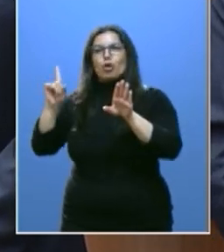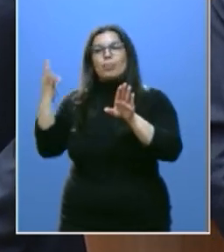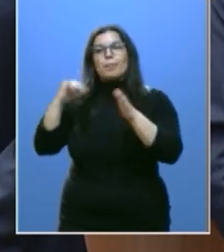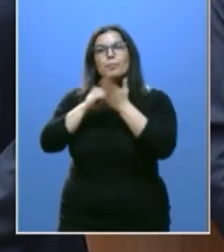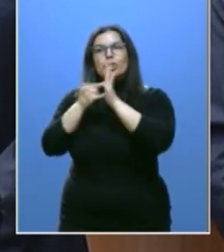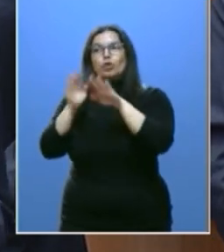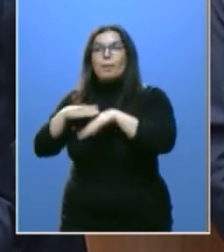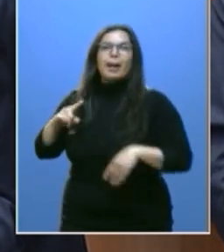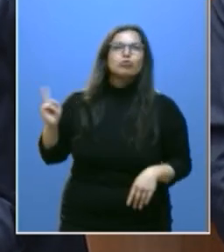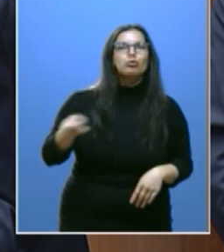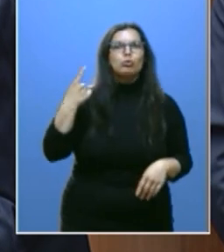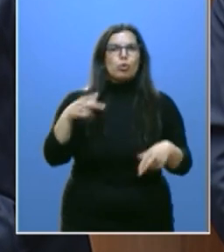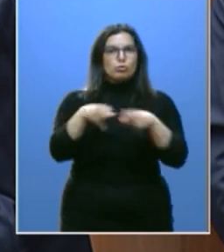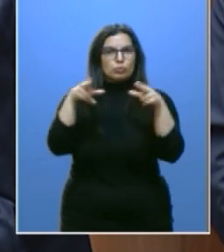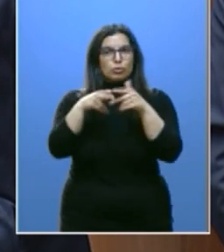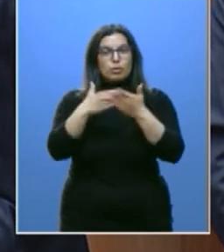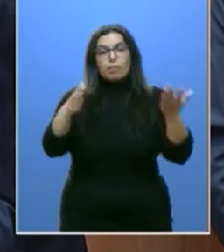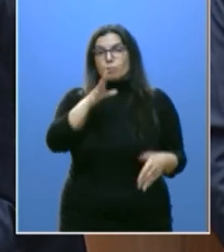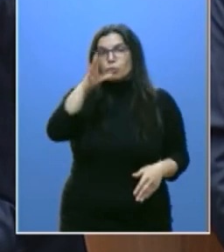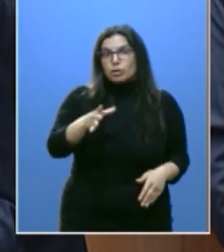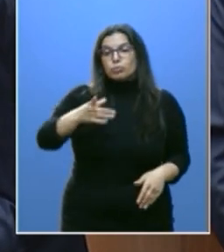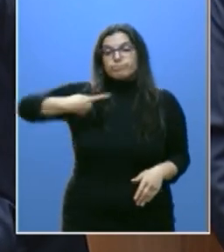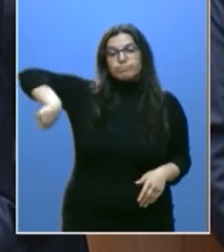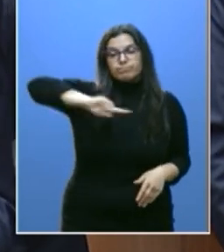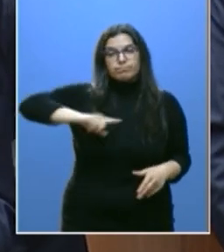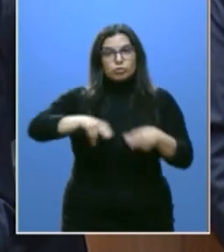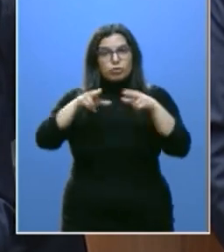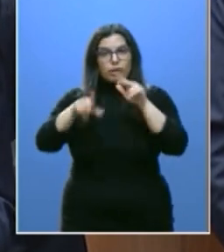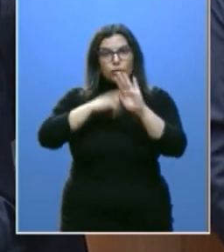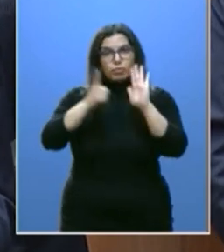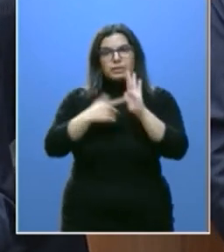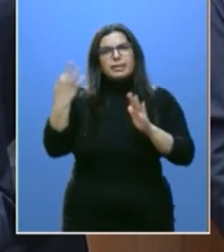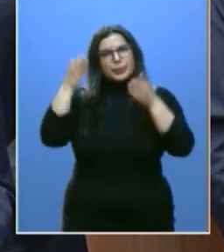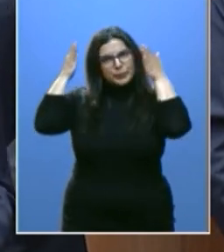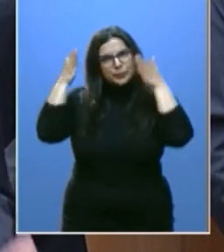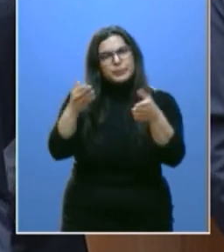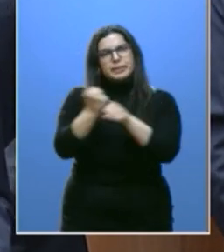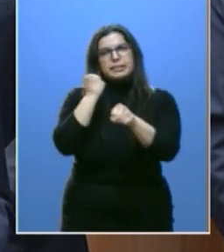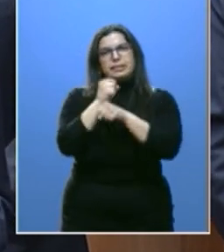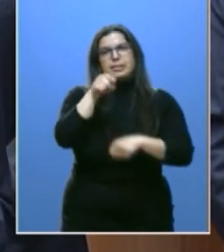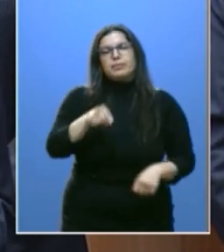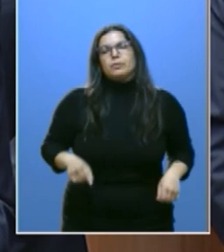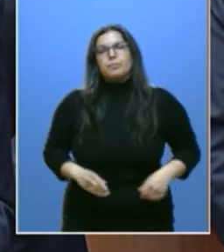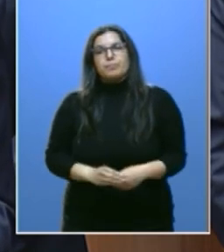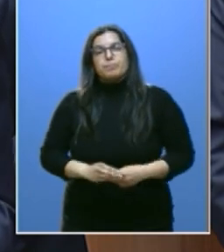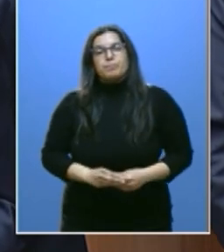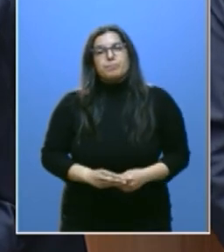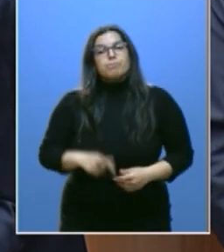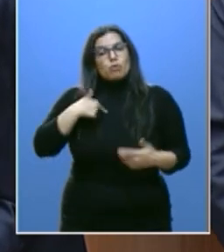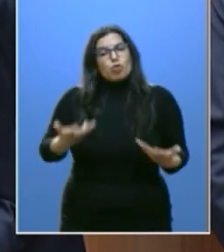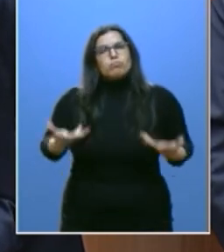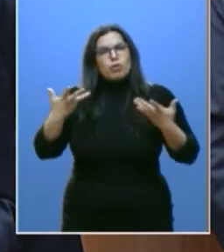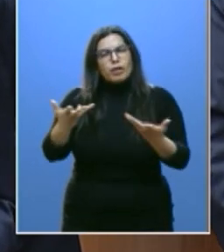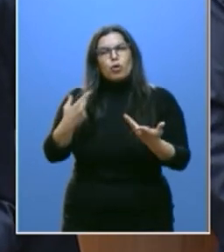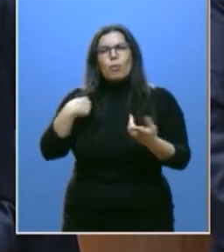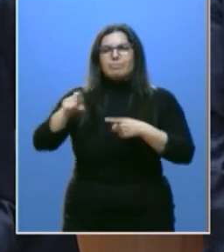de toda la sociedad y por ello toda nuestra sociedad debe implicarse en esta tarea. A este fin ofrezco moderación,